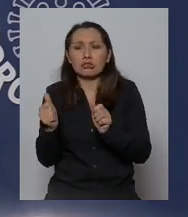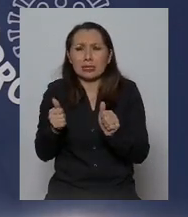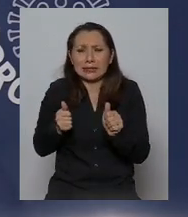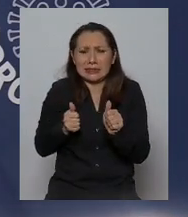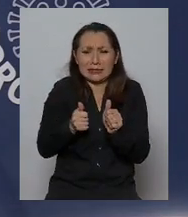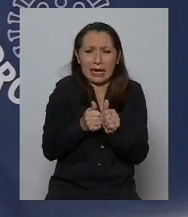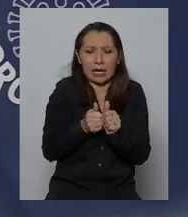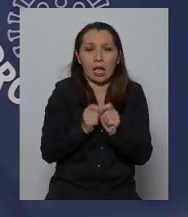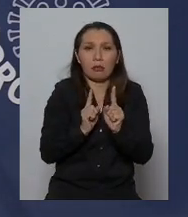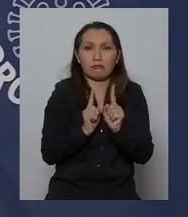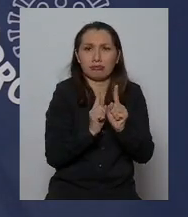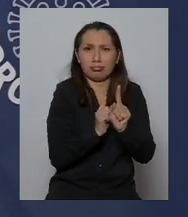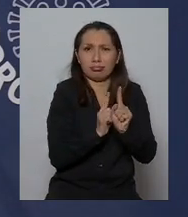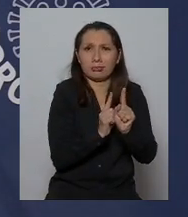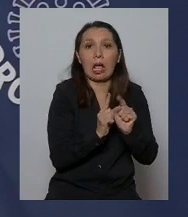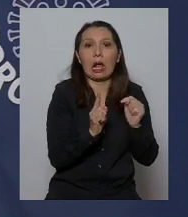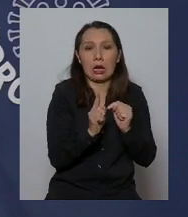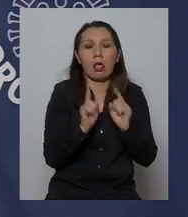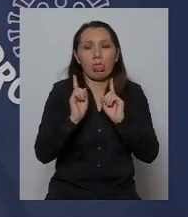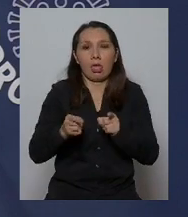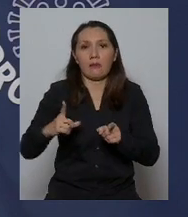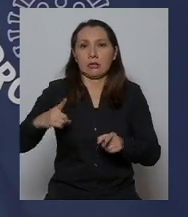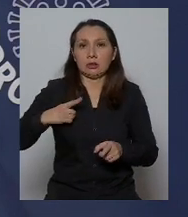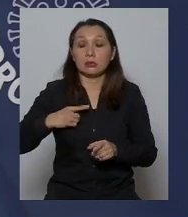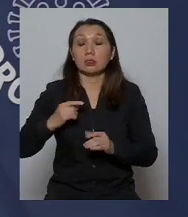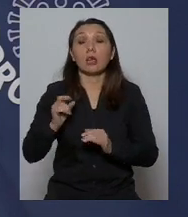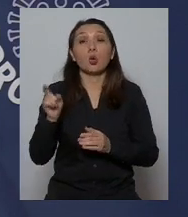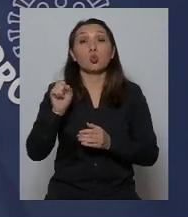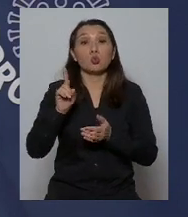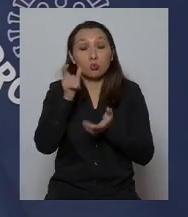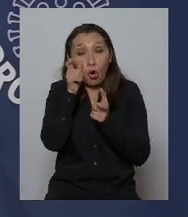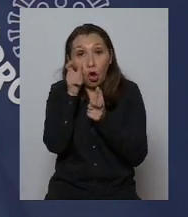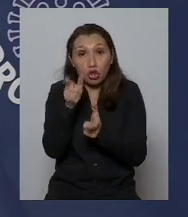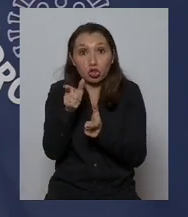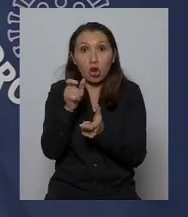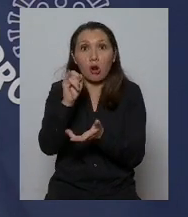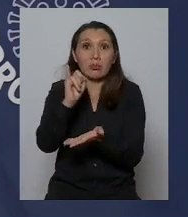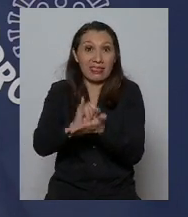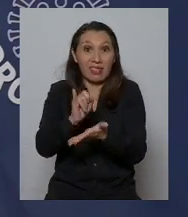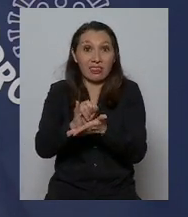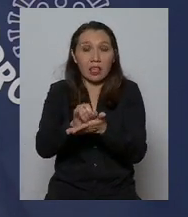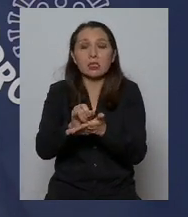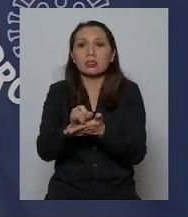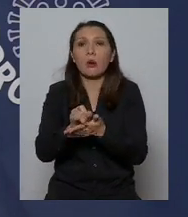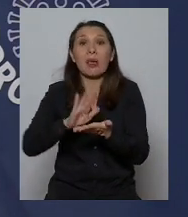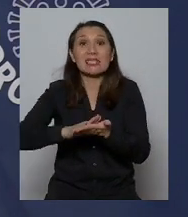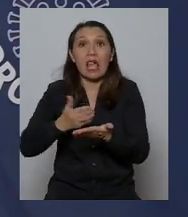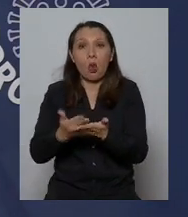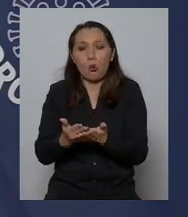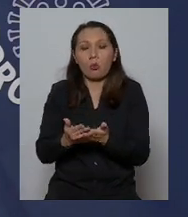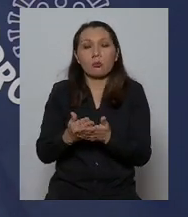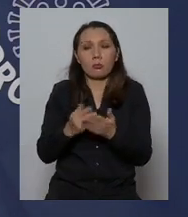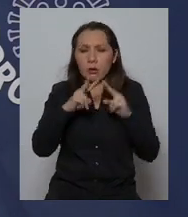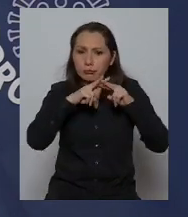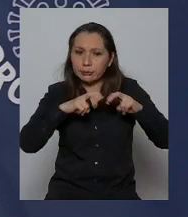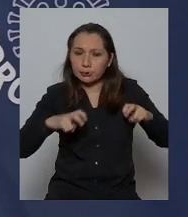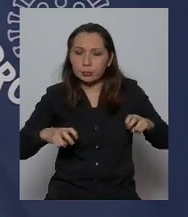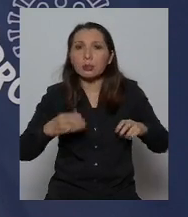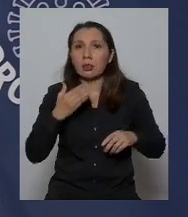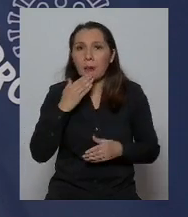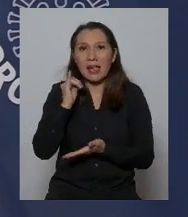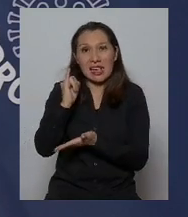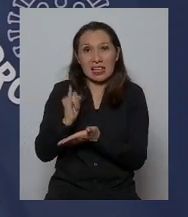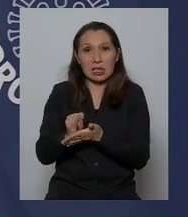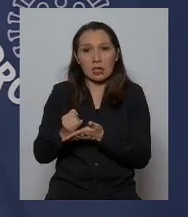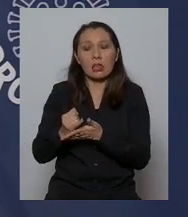según ha informado el superintendente a él al análisis sobre todo a través del intendente